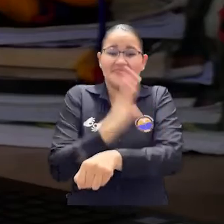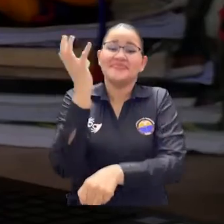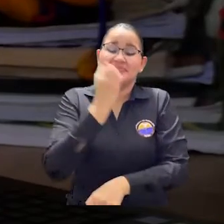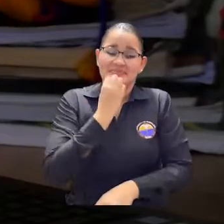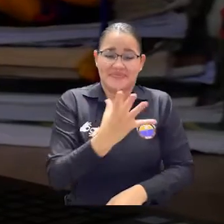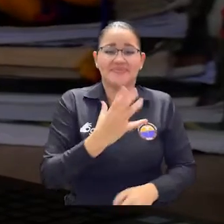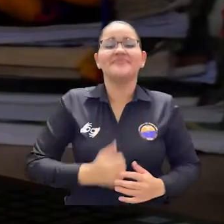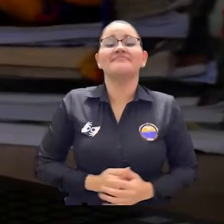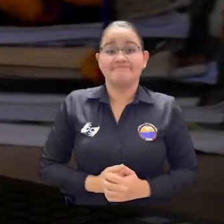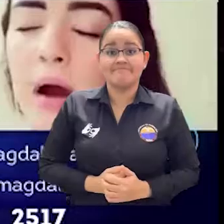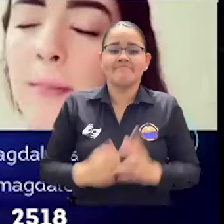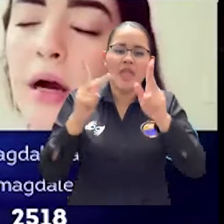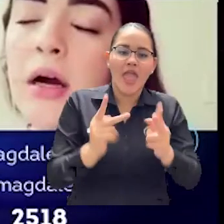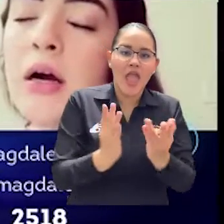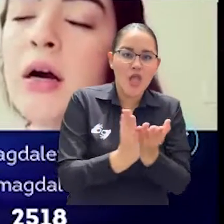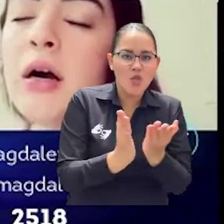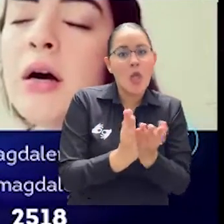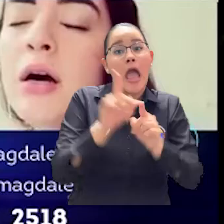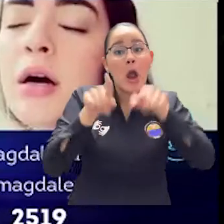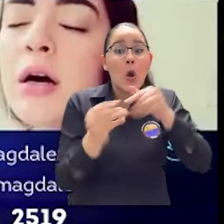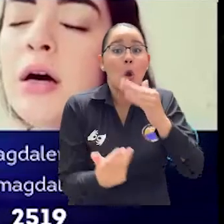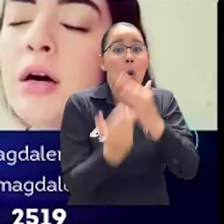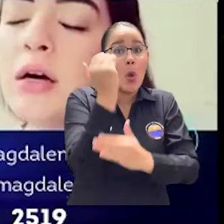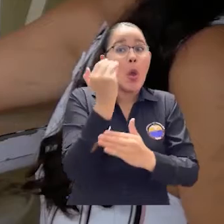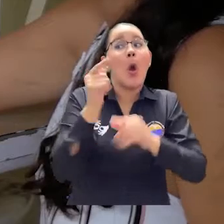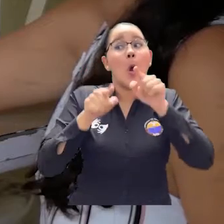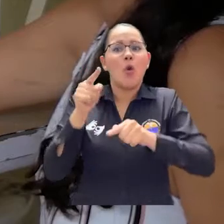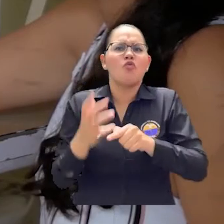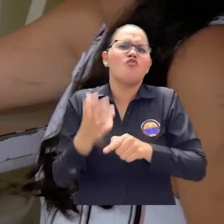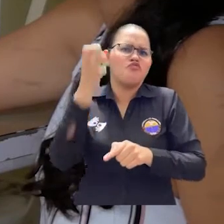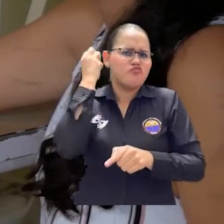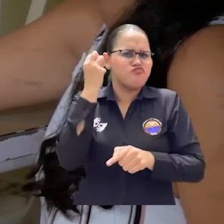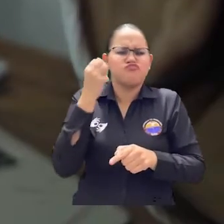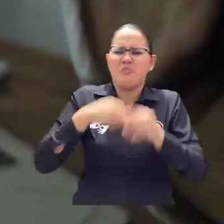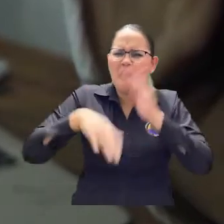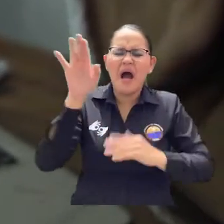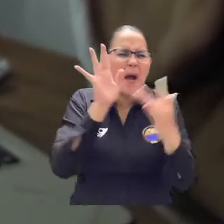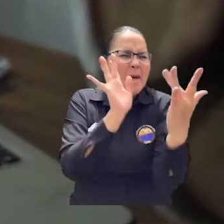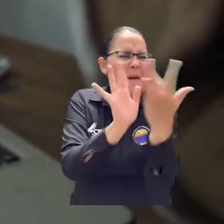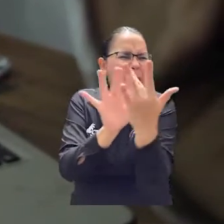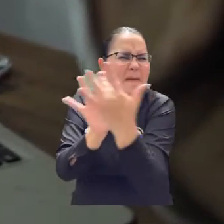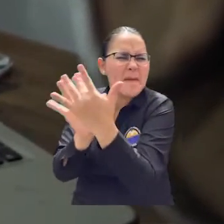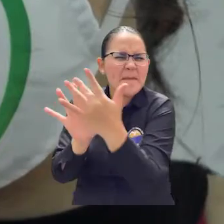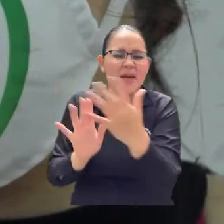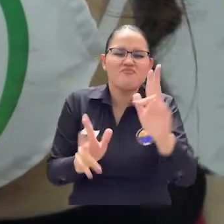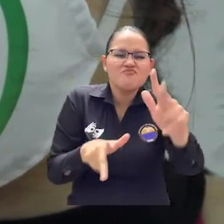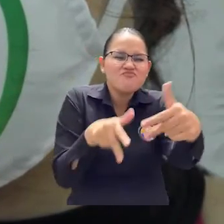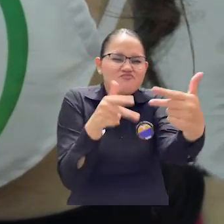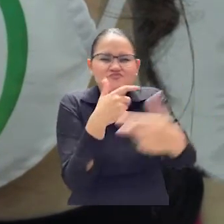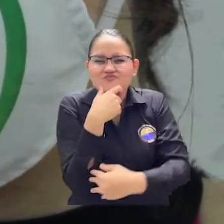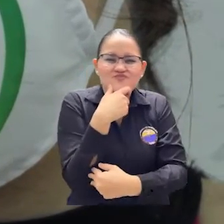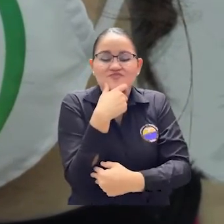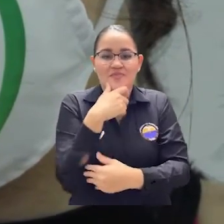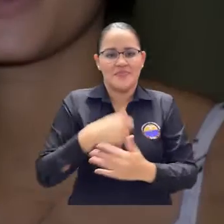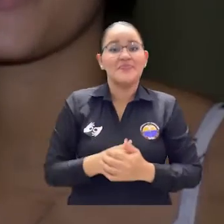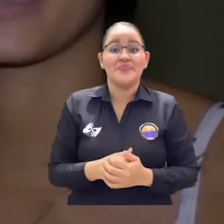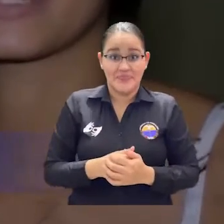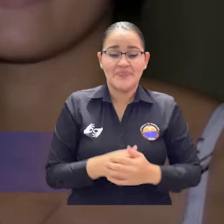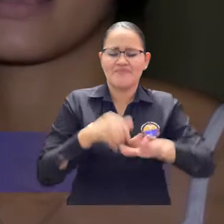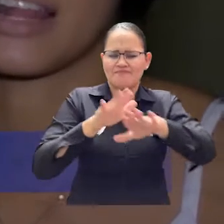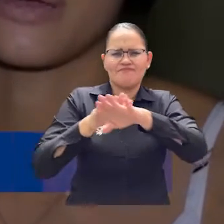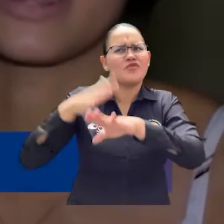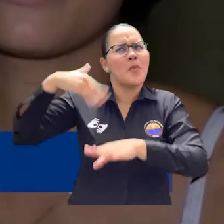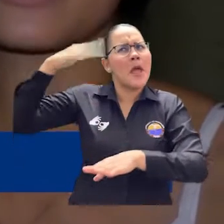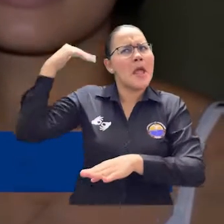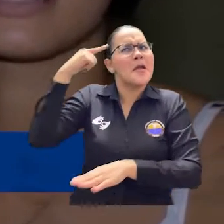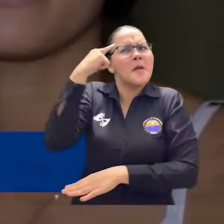De una manera diferente, estudiantes nuevos y antiguos se gozaron este espacio de conexión con Unimagdalena. Me lo